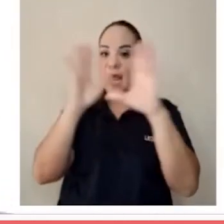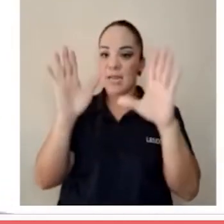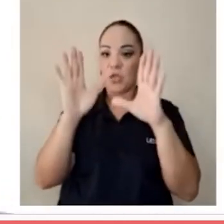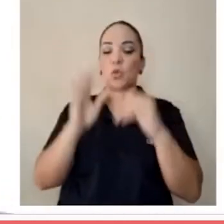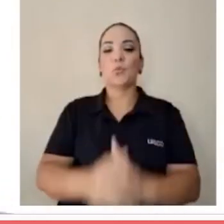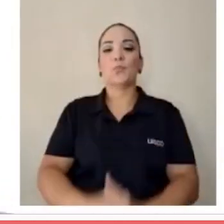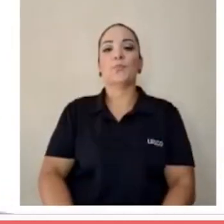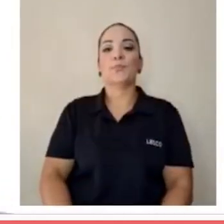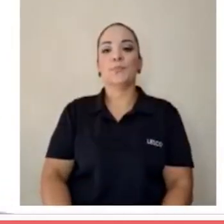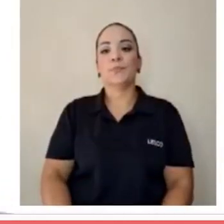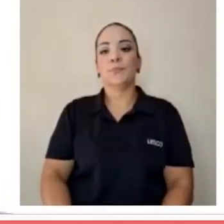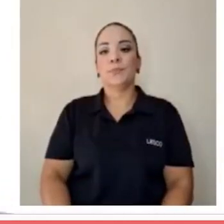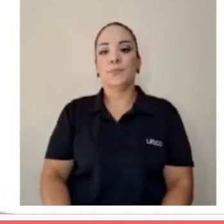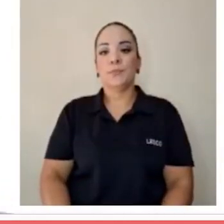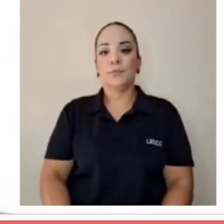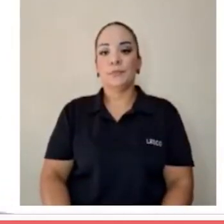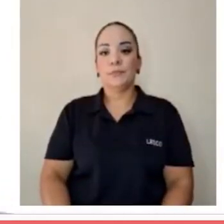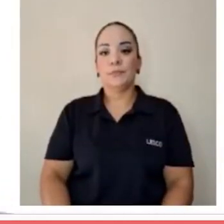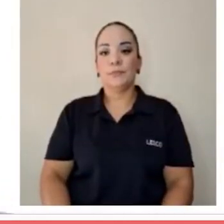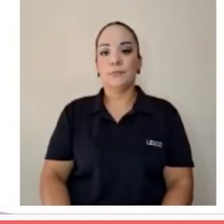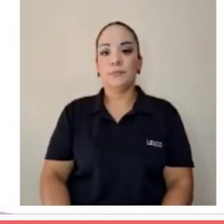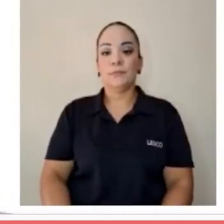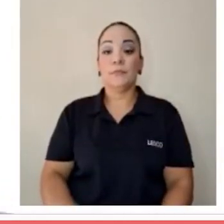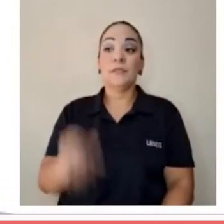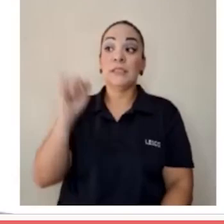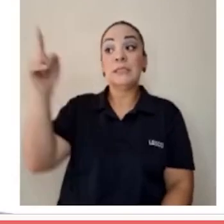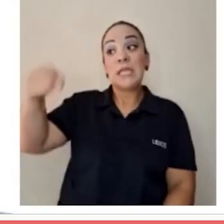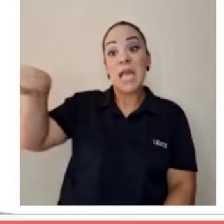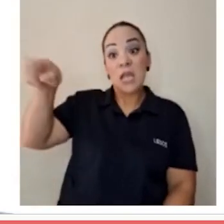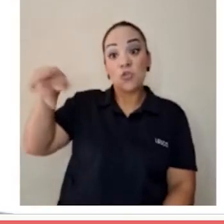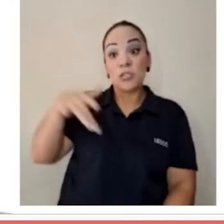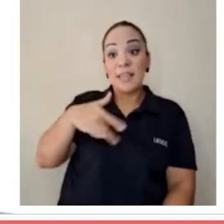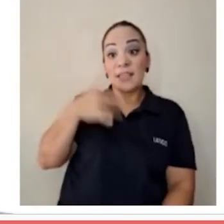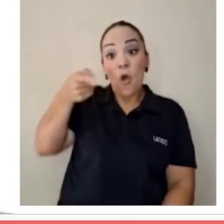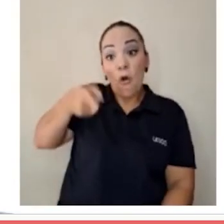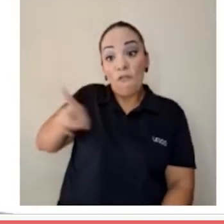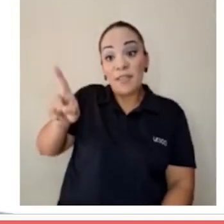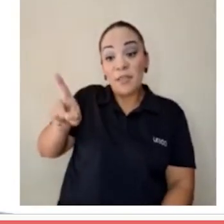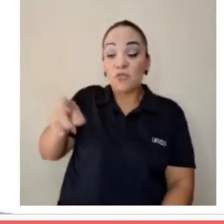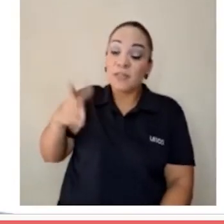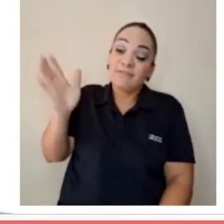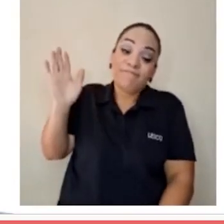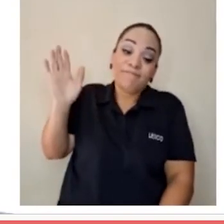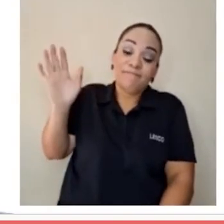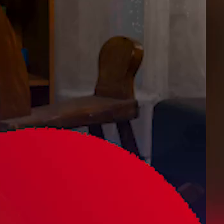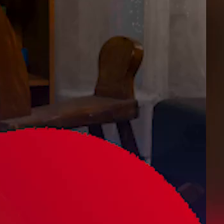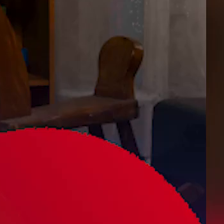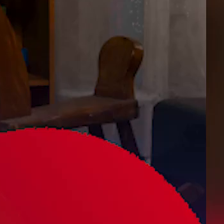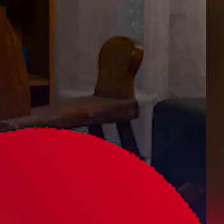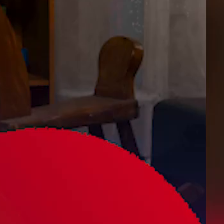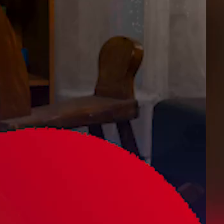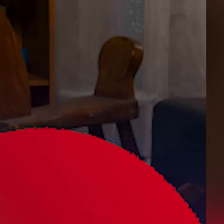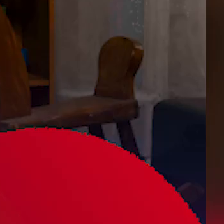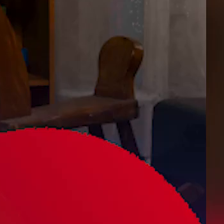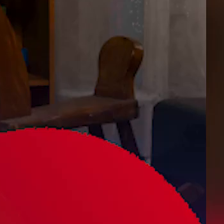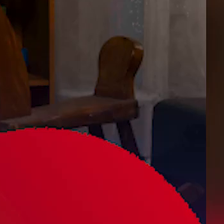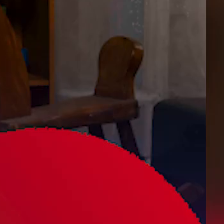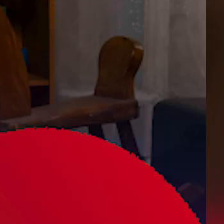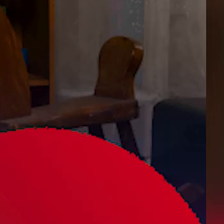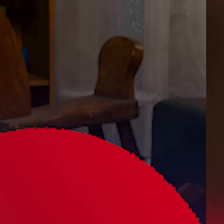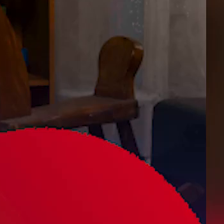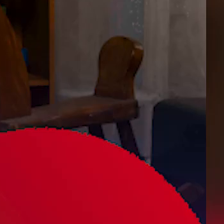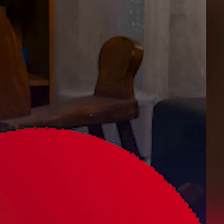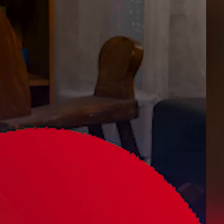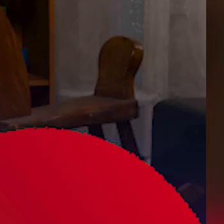Si eso les ofende pues qué pena Junta de Protección Social